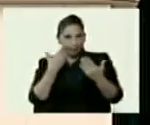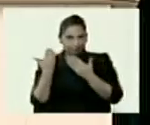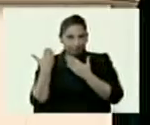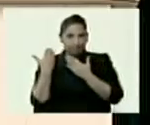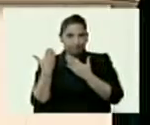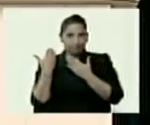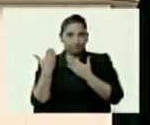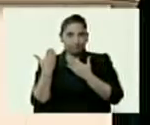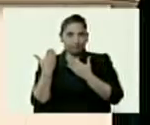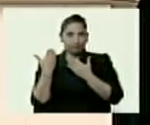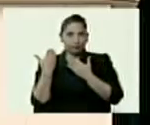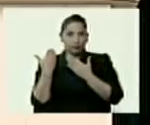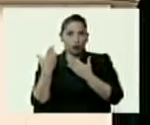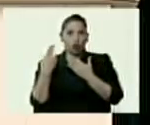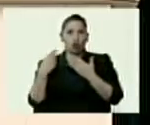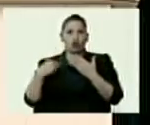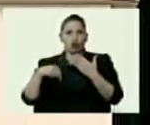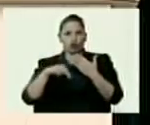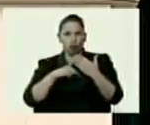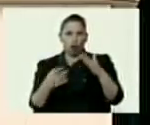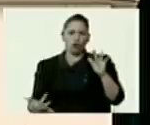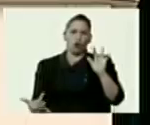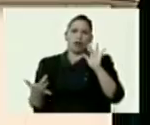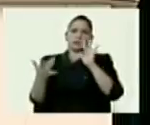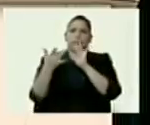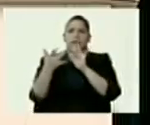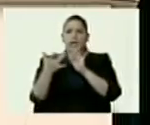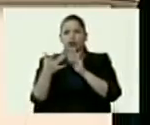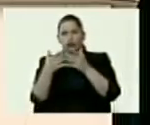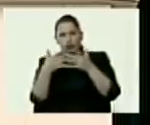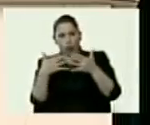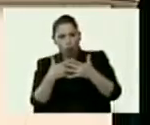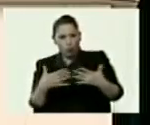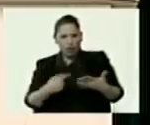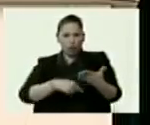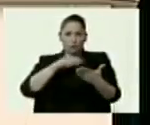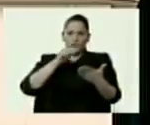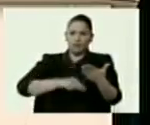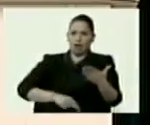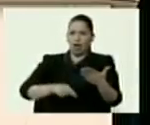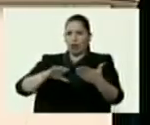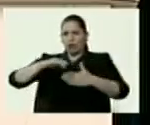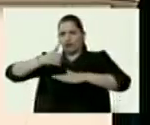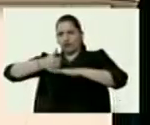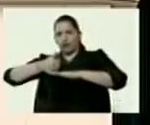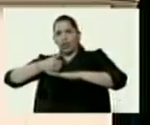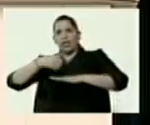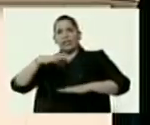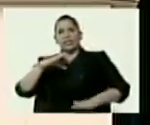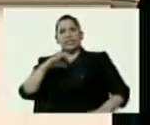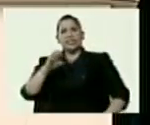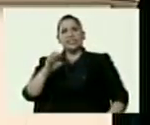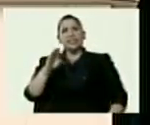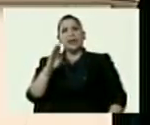Tuvimos acceso a un documento firmado por el almirante Remigio Ceballos,